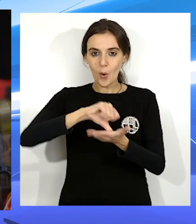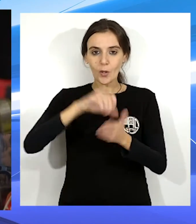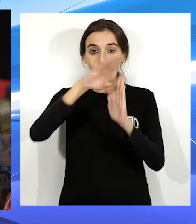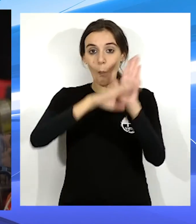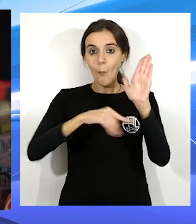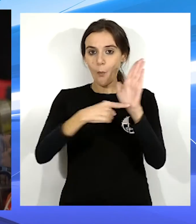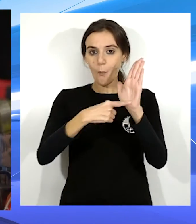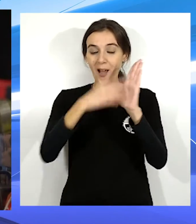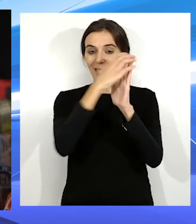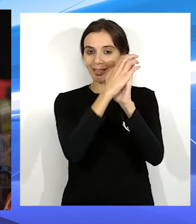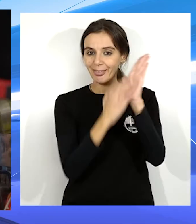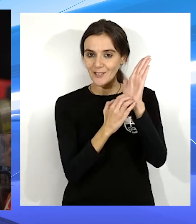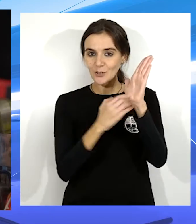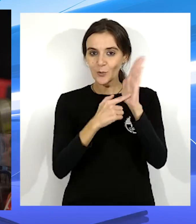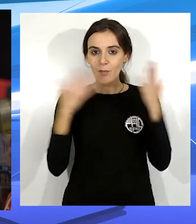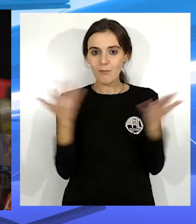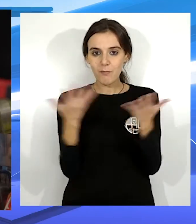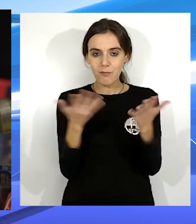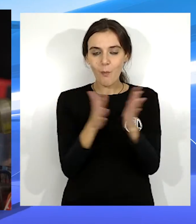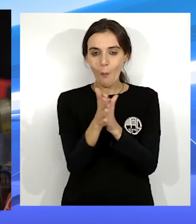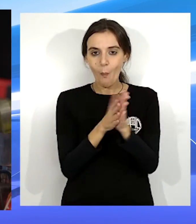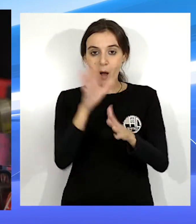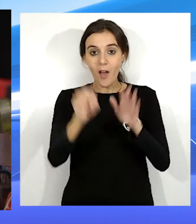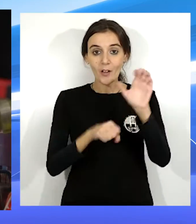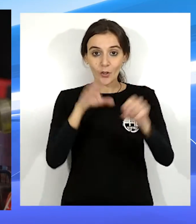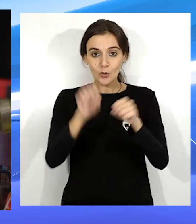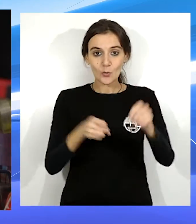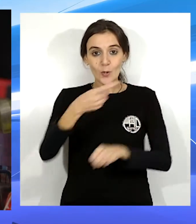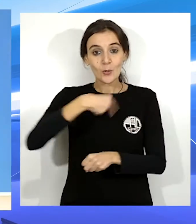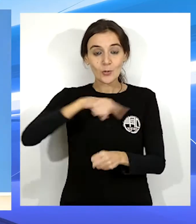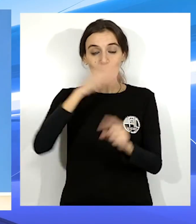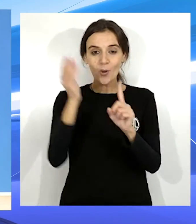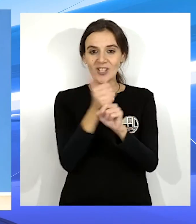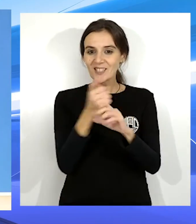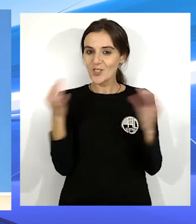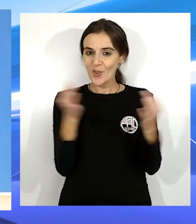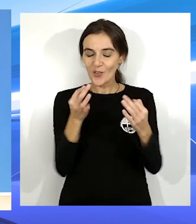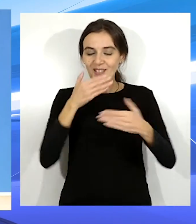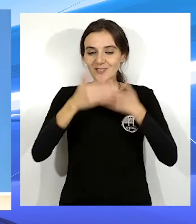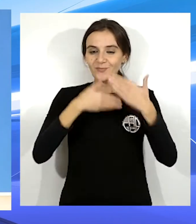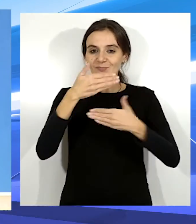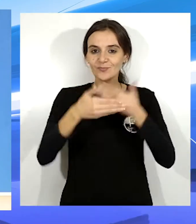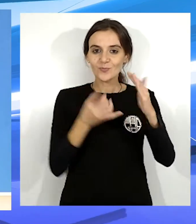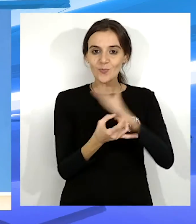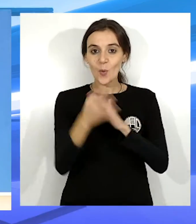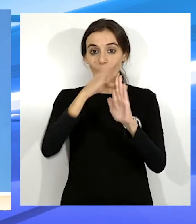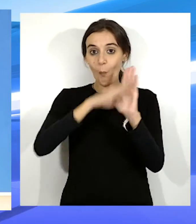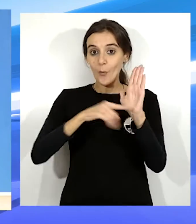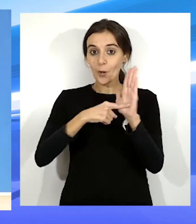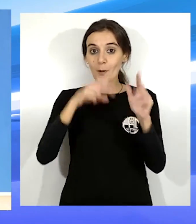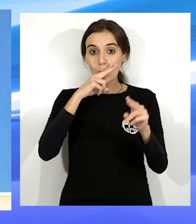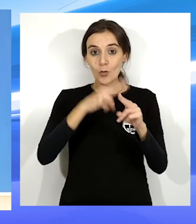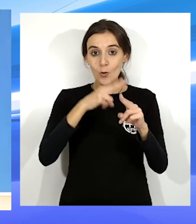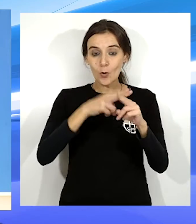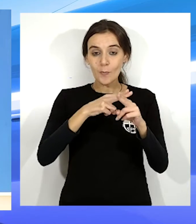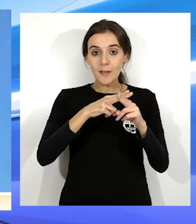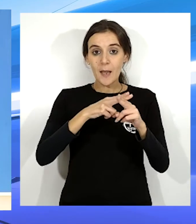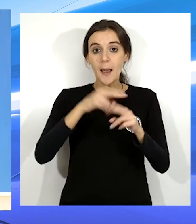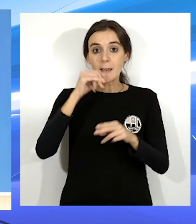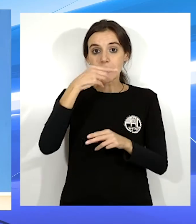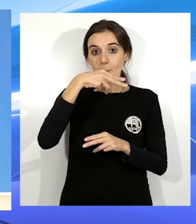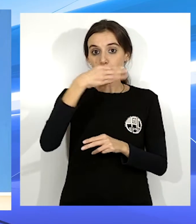mediante un programa de descuentos que estimulan el consumo. Hemos conseguido sacar adelante un programa que se llama